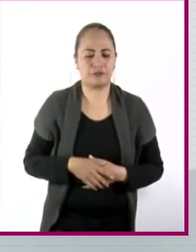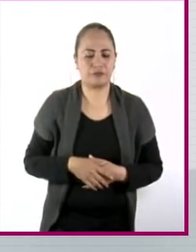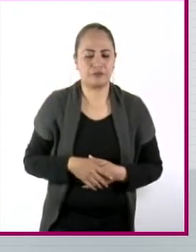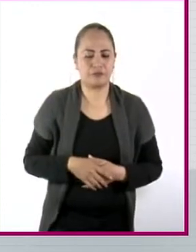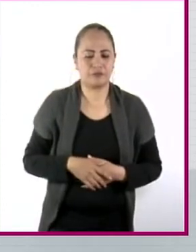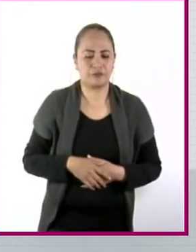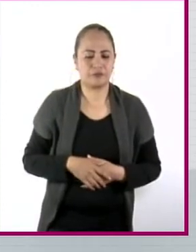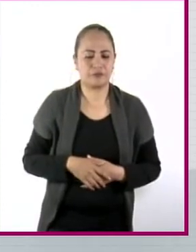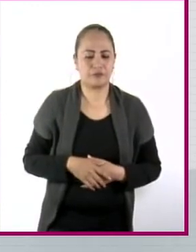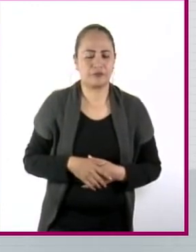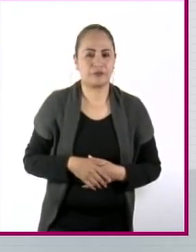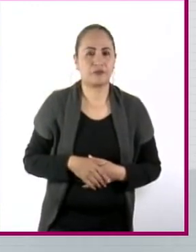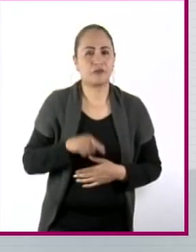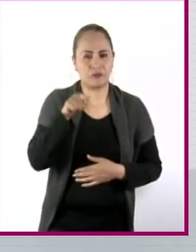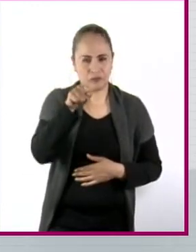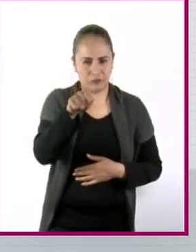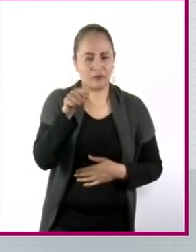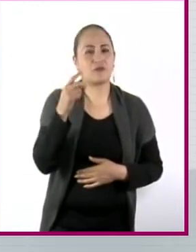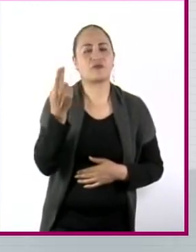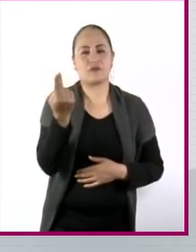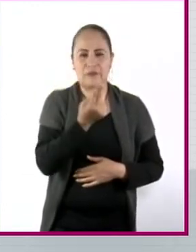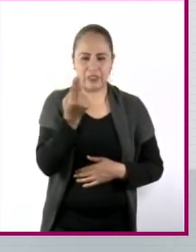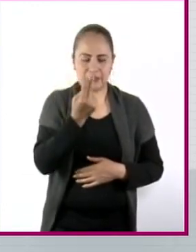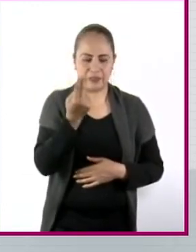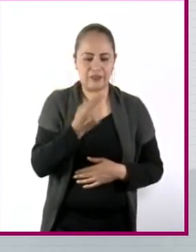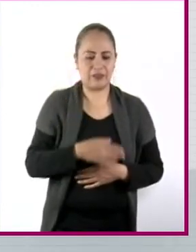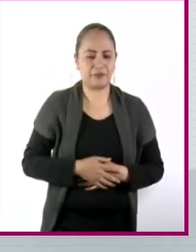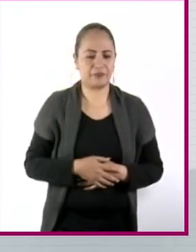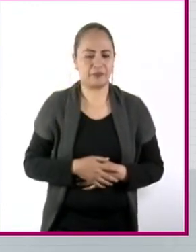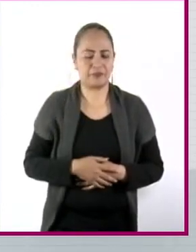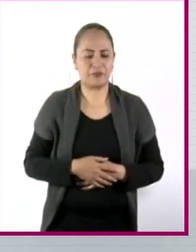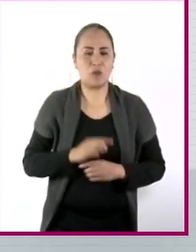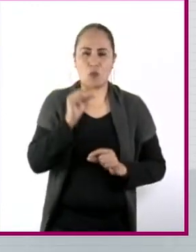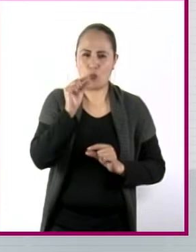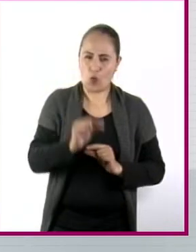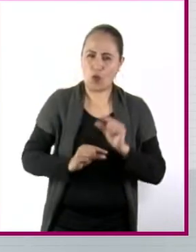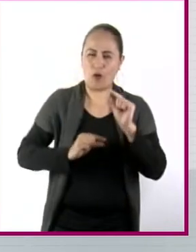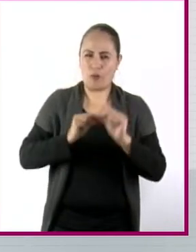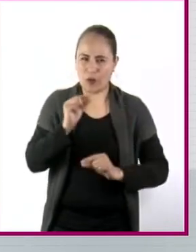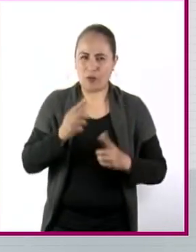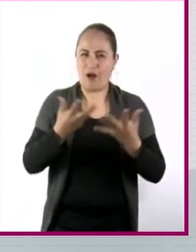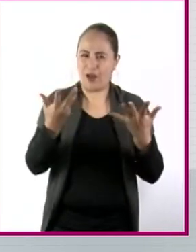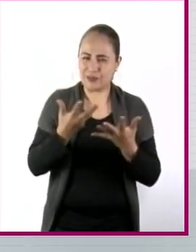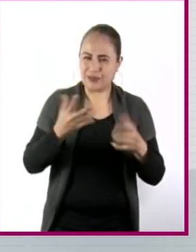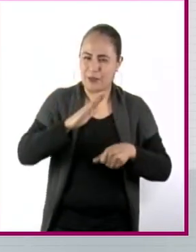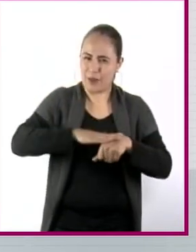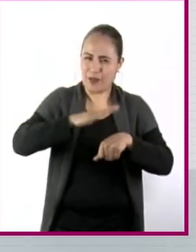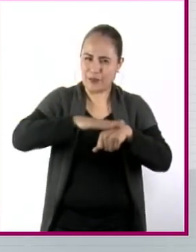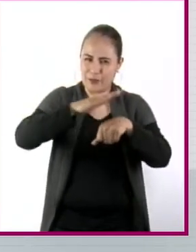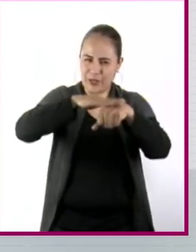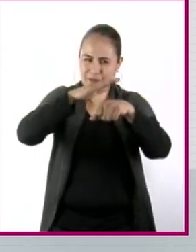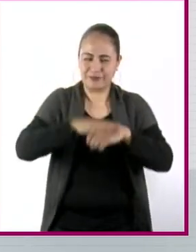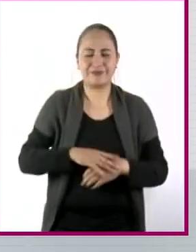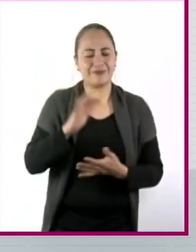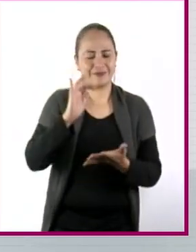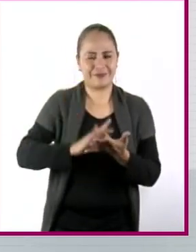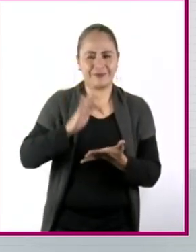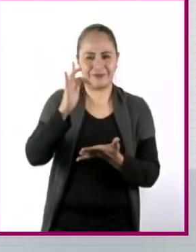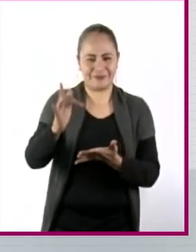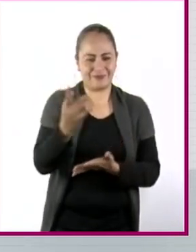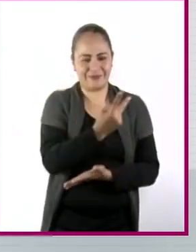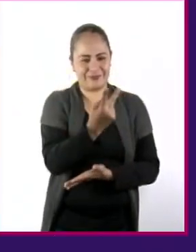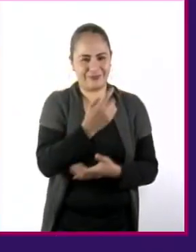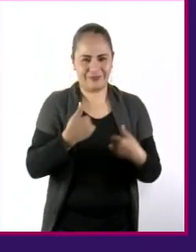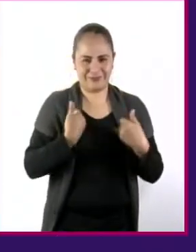den ese tratamiento para que pueda ir generándose esa cosecha. Entonces, pues gracias chicos por